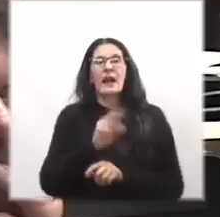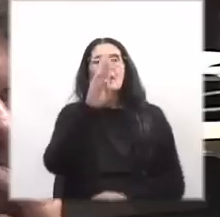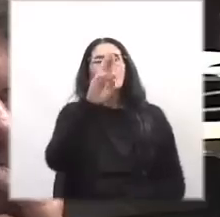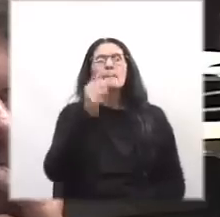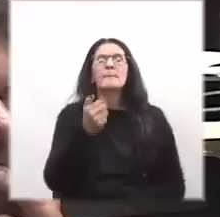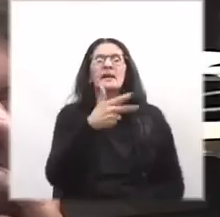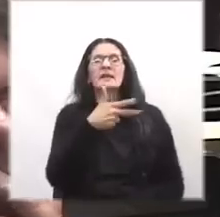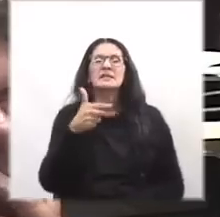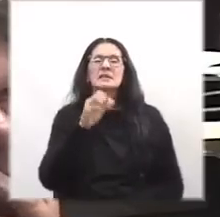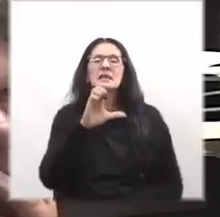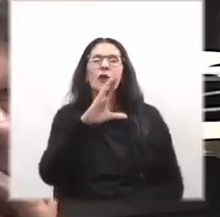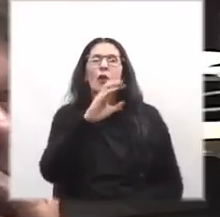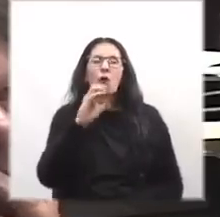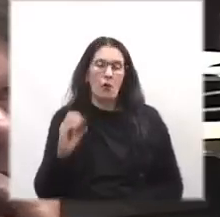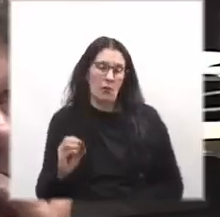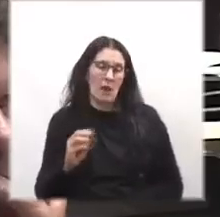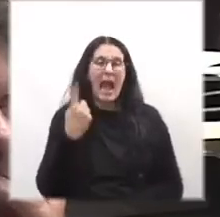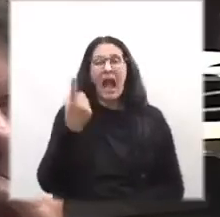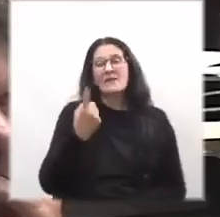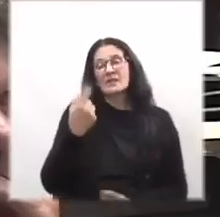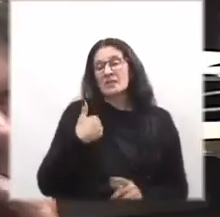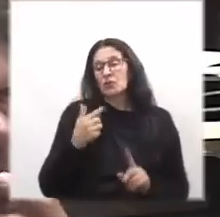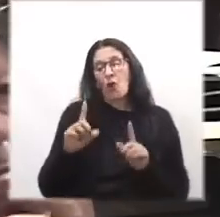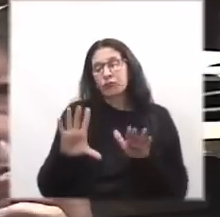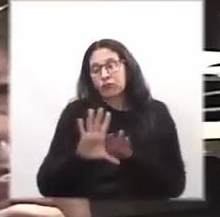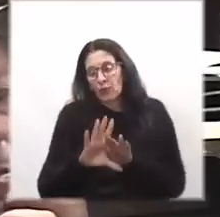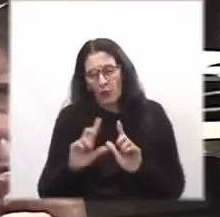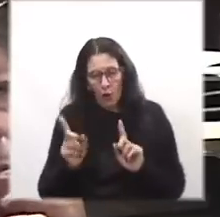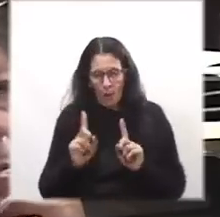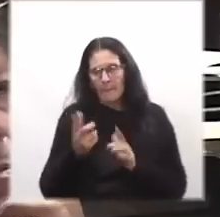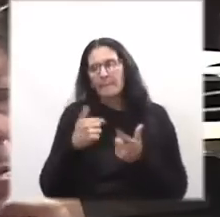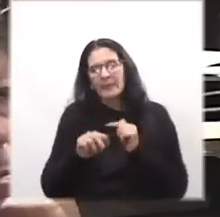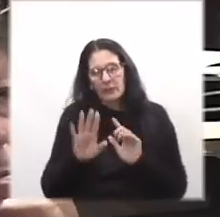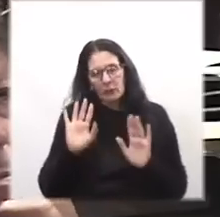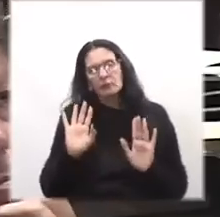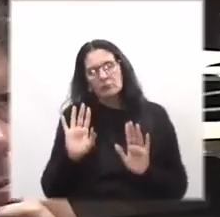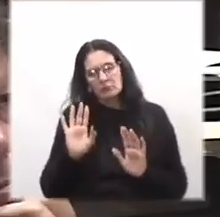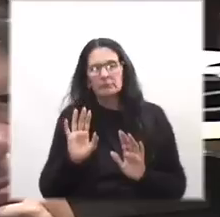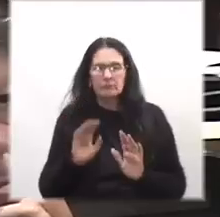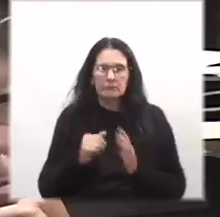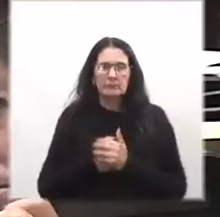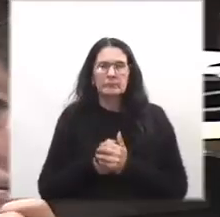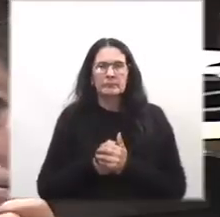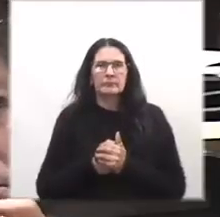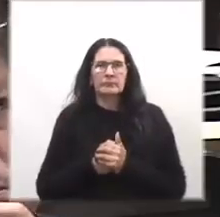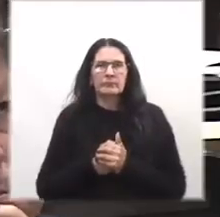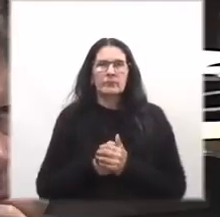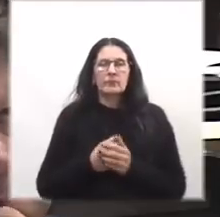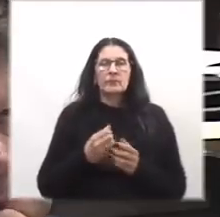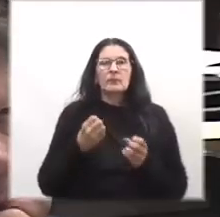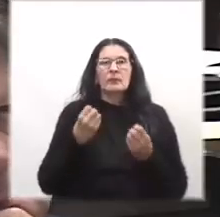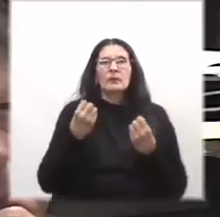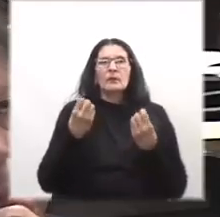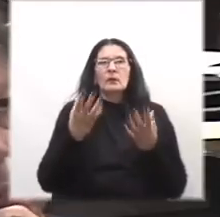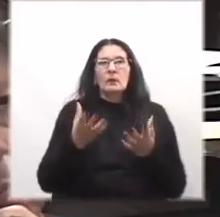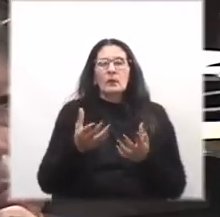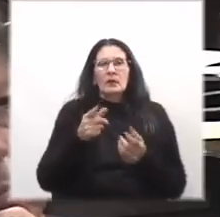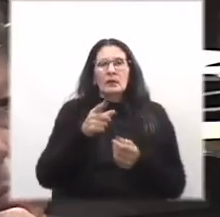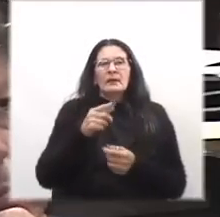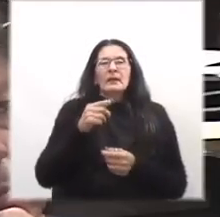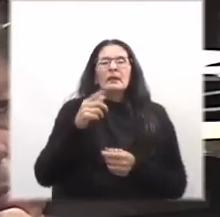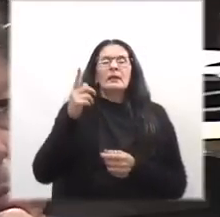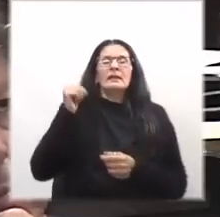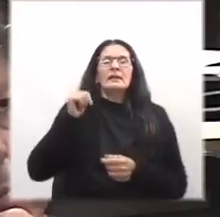un buen fiscal a veces no coincidimos pero que un hombre formado y fundado es cuando archivó gas hallado